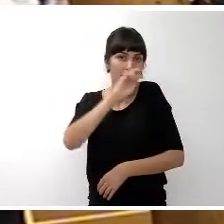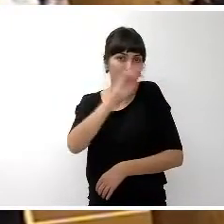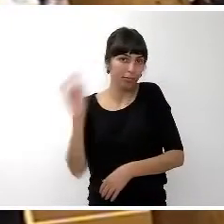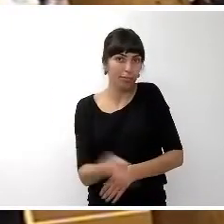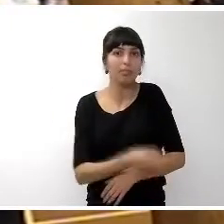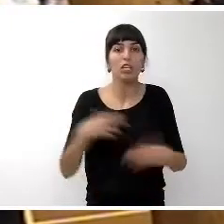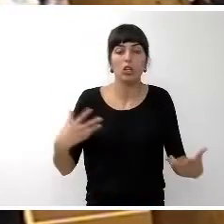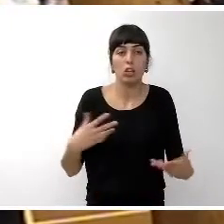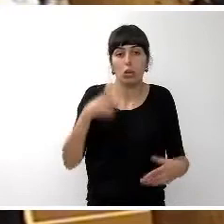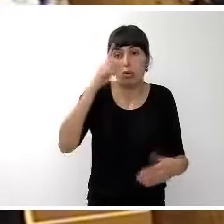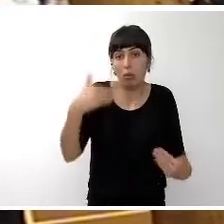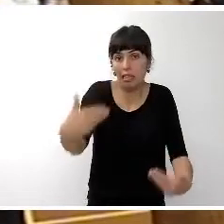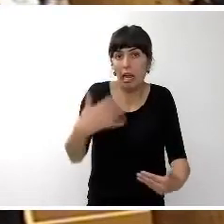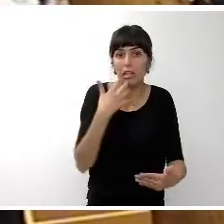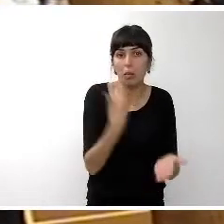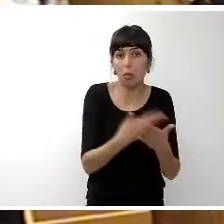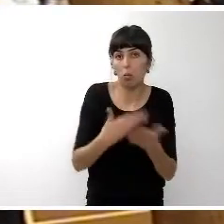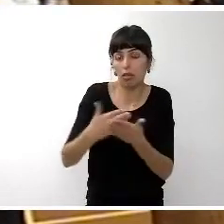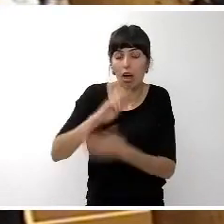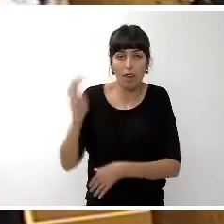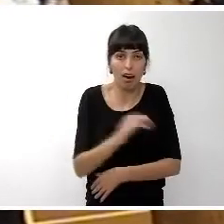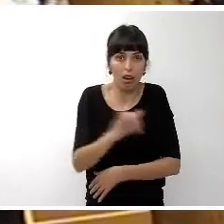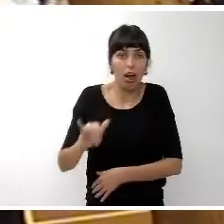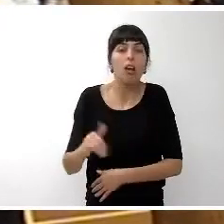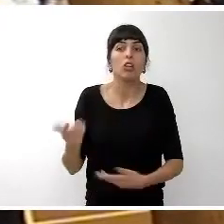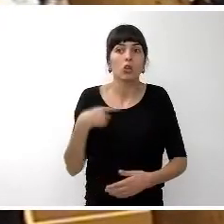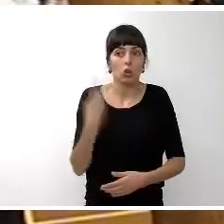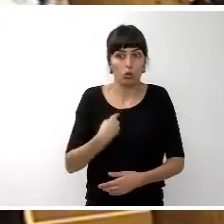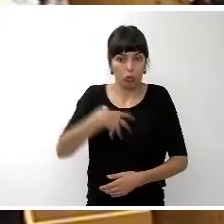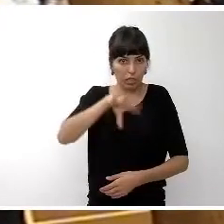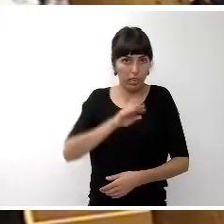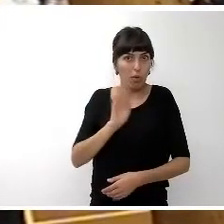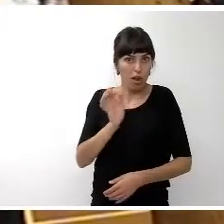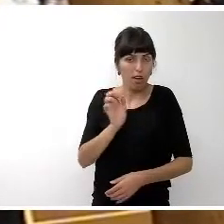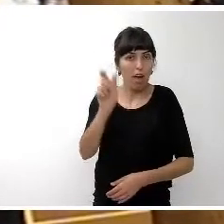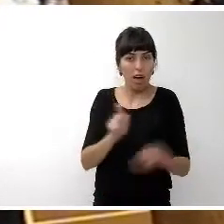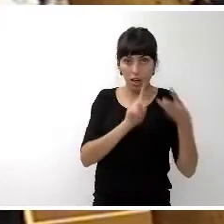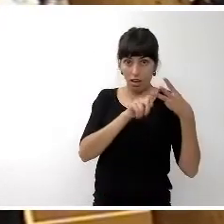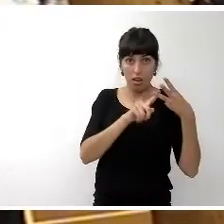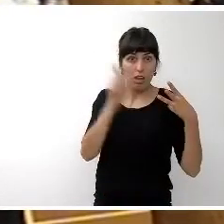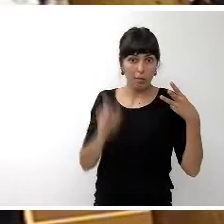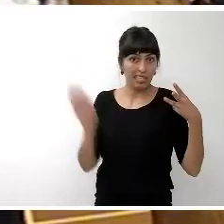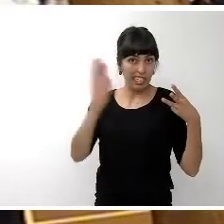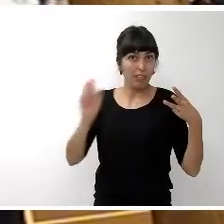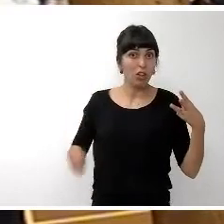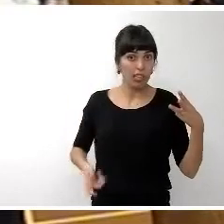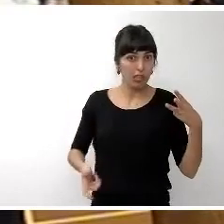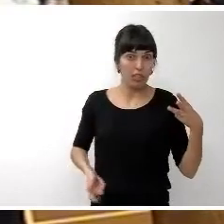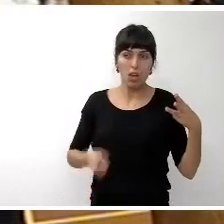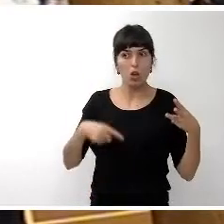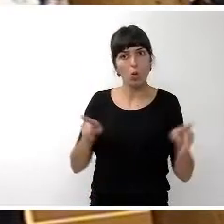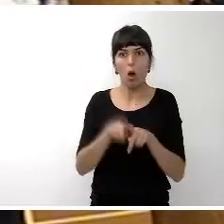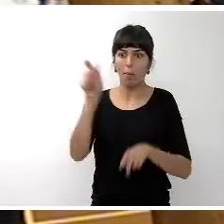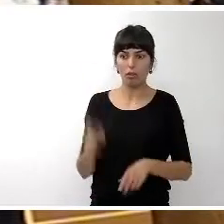hayan varias propuestas. Nosotros entendemos que Stephen Hawking es una figura bastante destacada en el